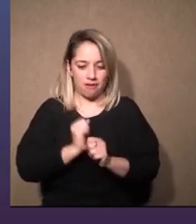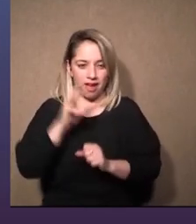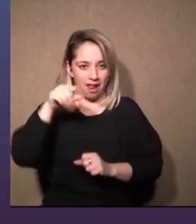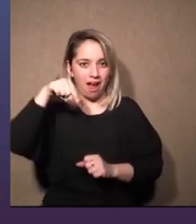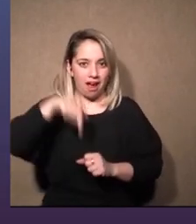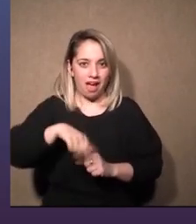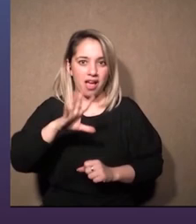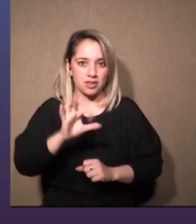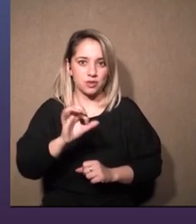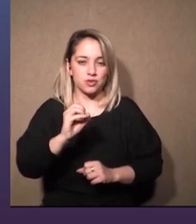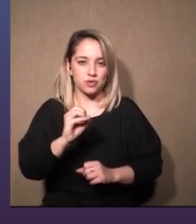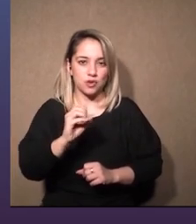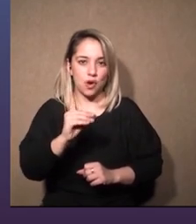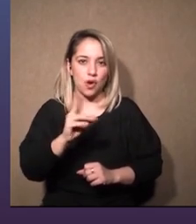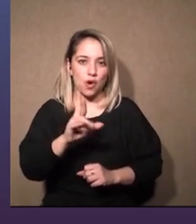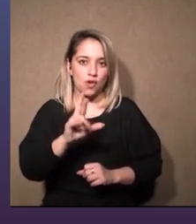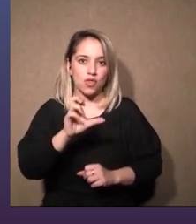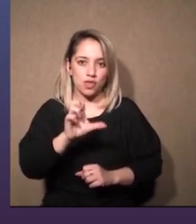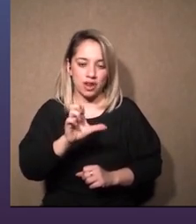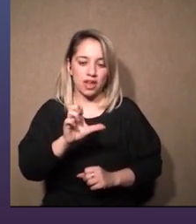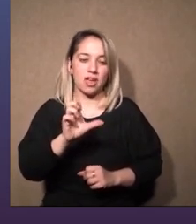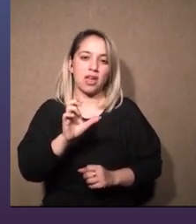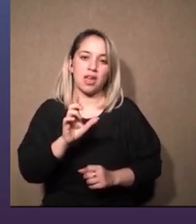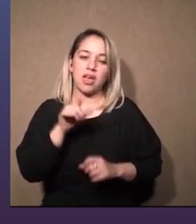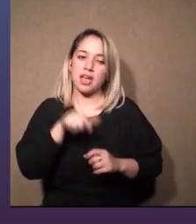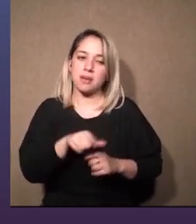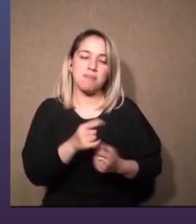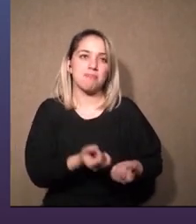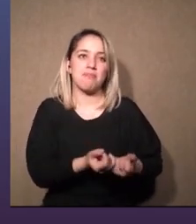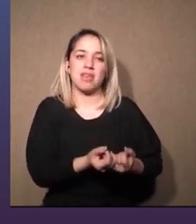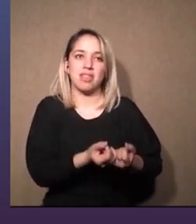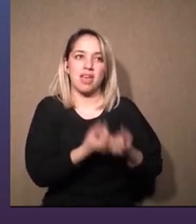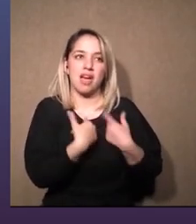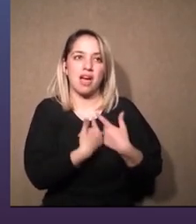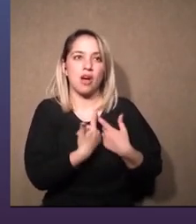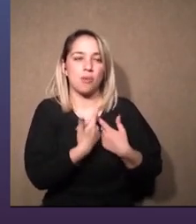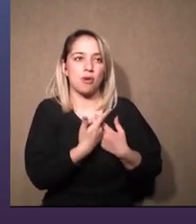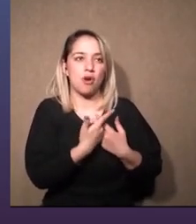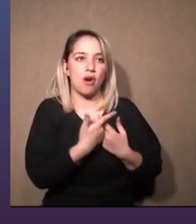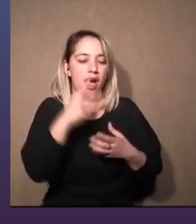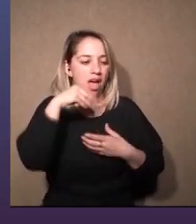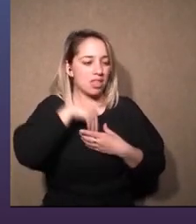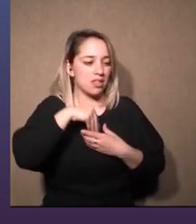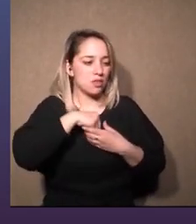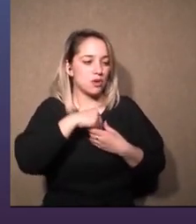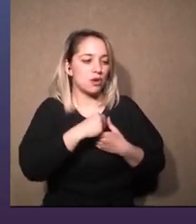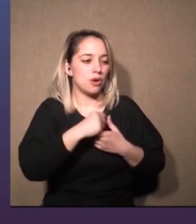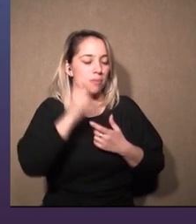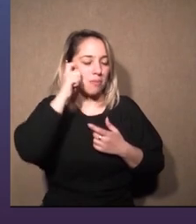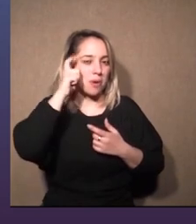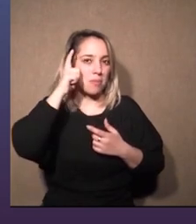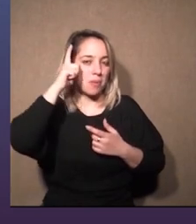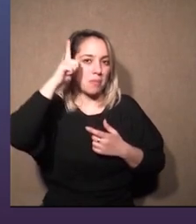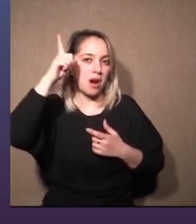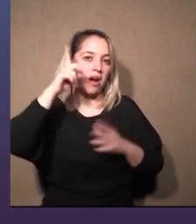el auditorio cultivarme todos los días y que